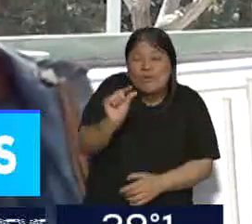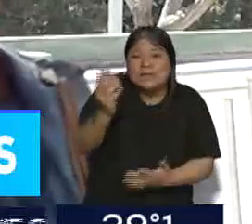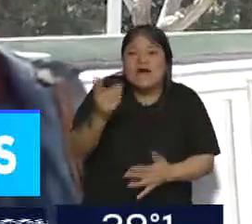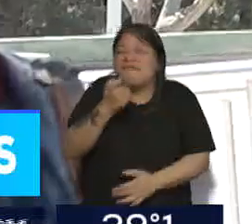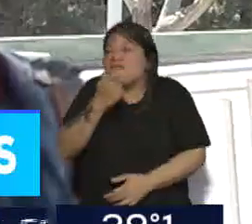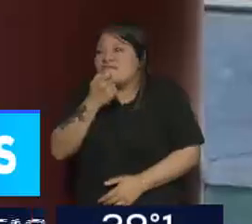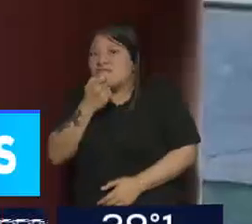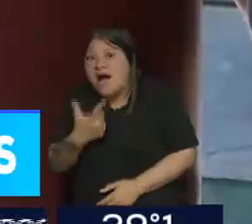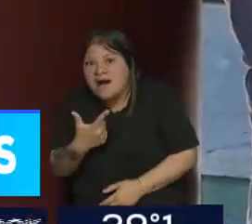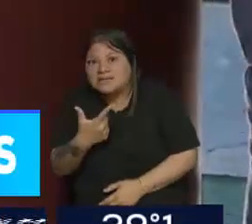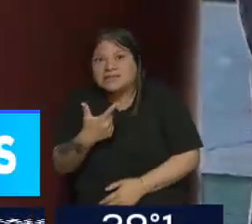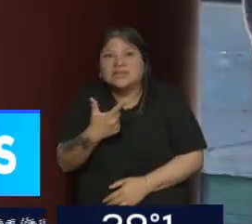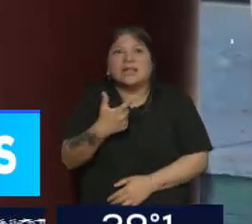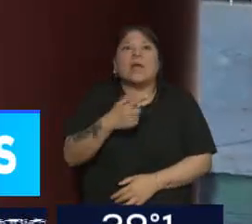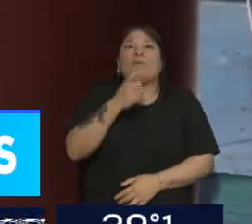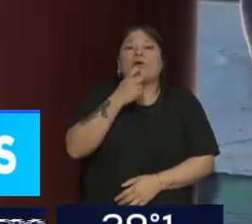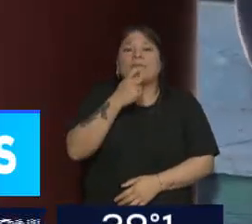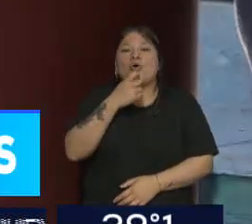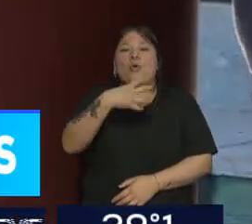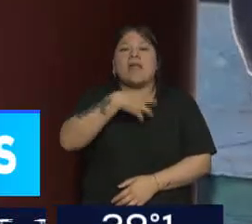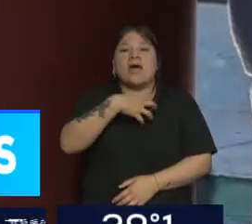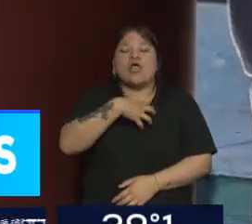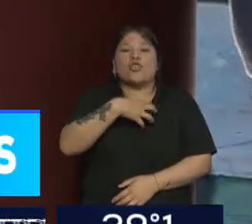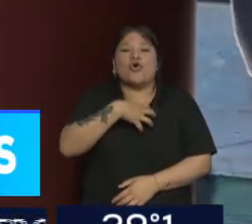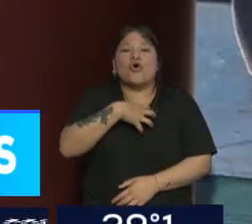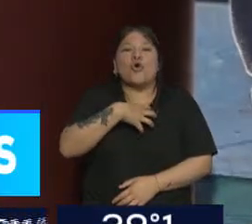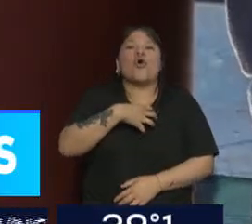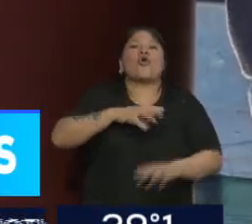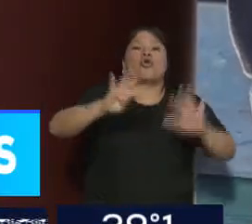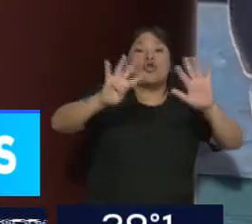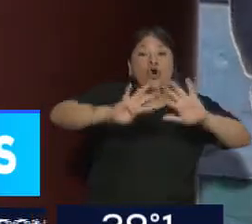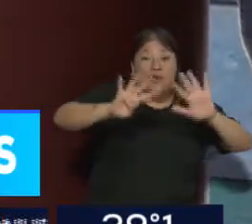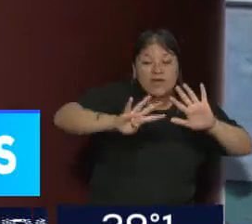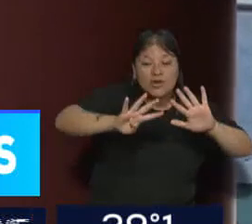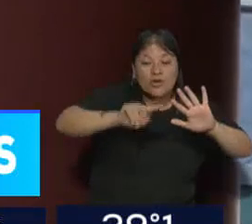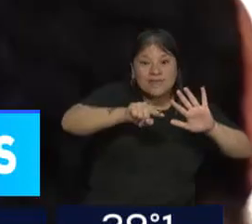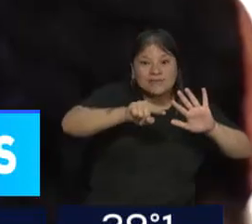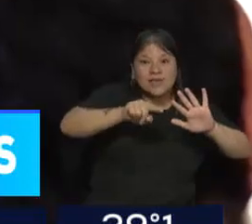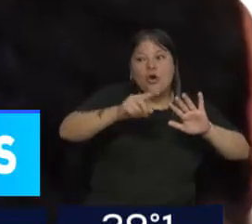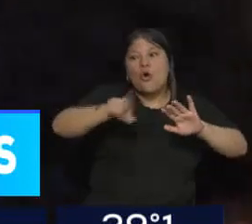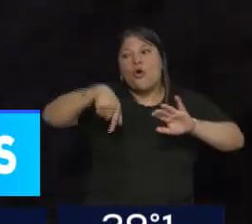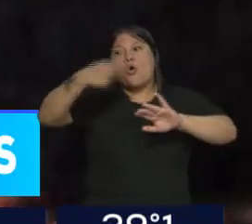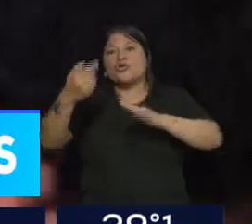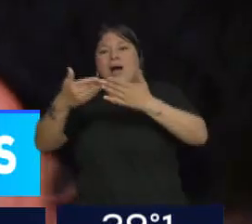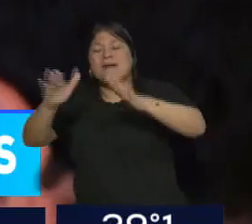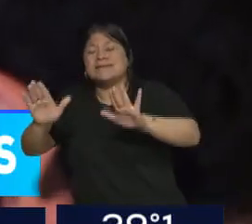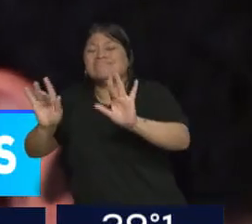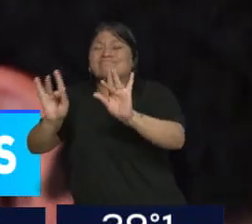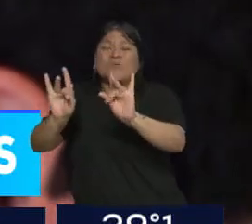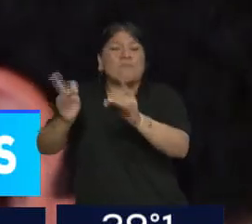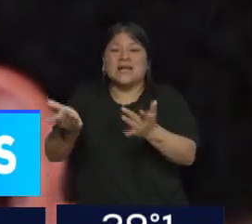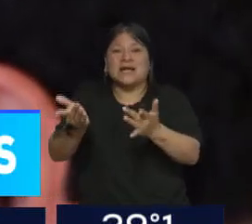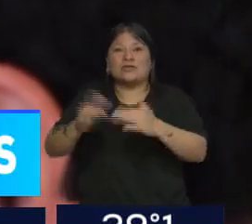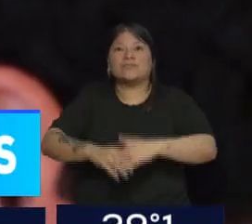es tan fácil quizás de un noveno, por ejemplo, seguir abriendo divisiones como era alguna de las opciones que presentaban los padres